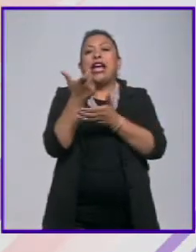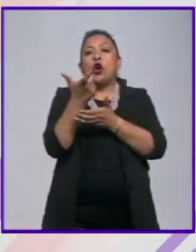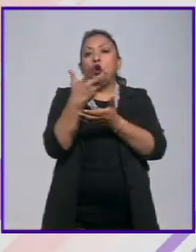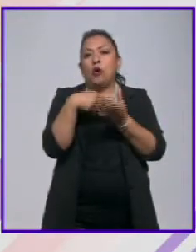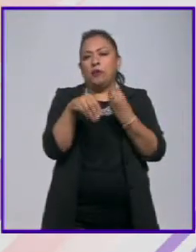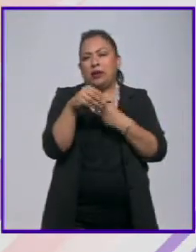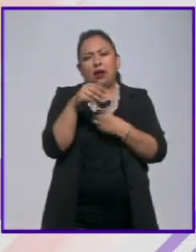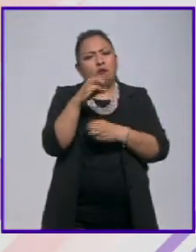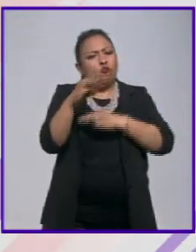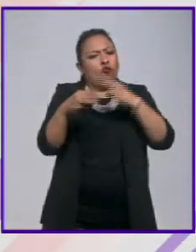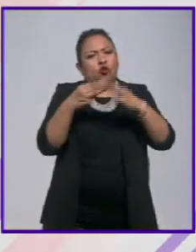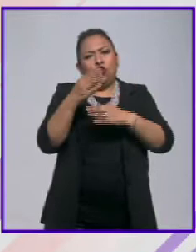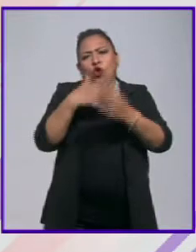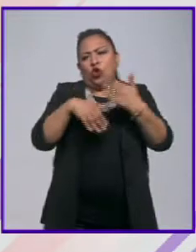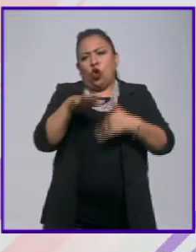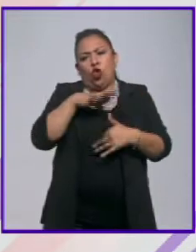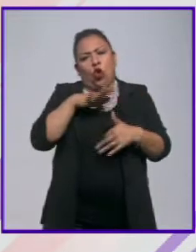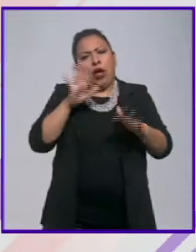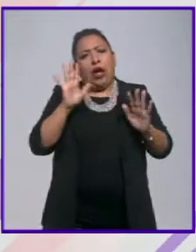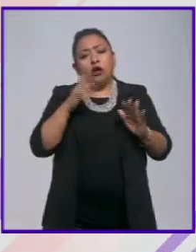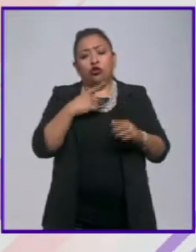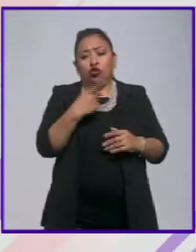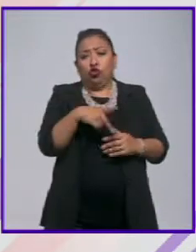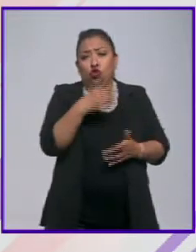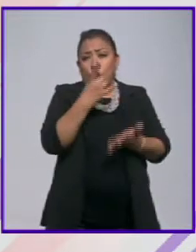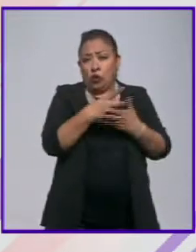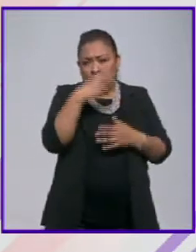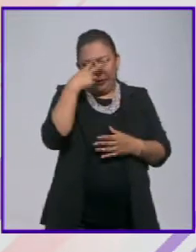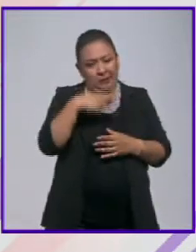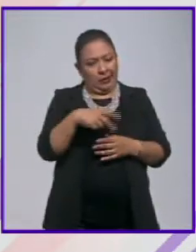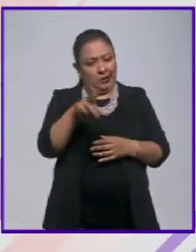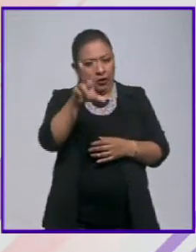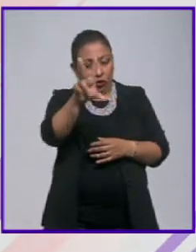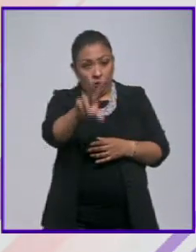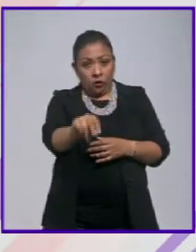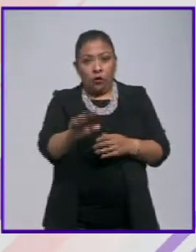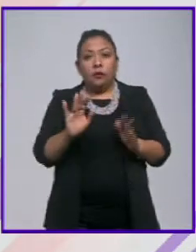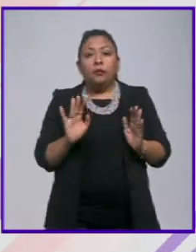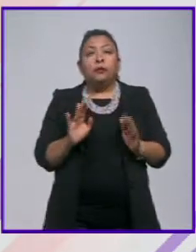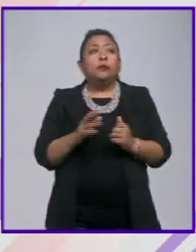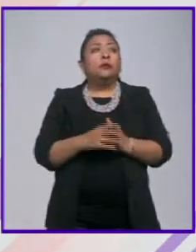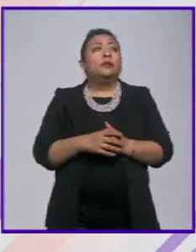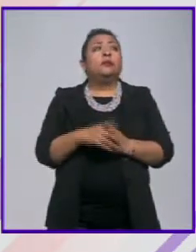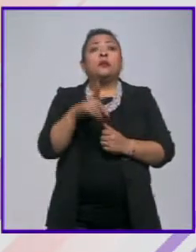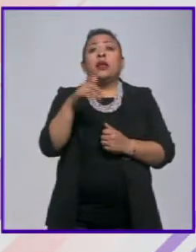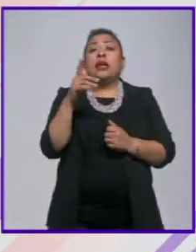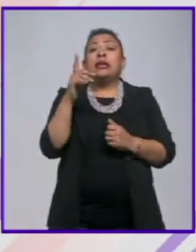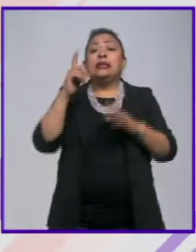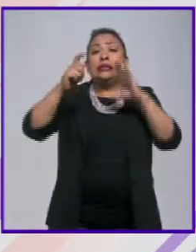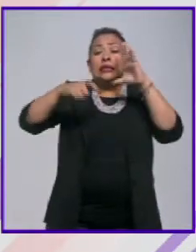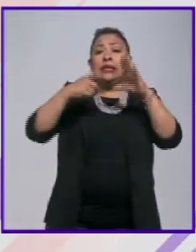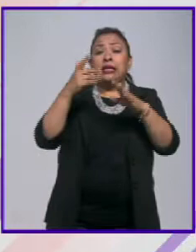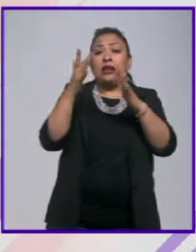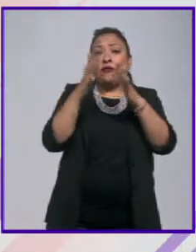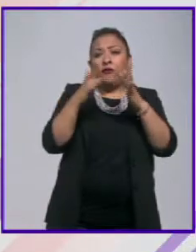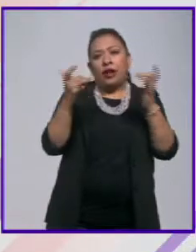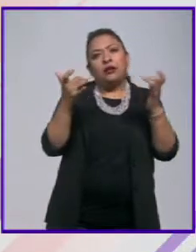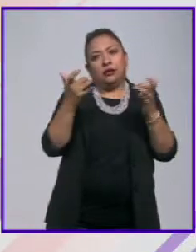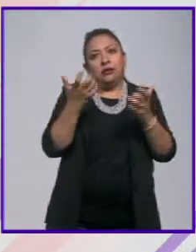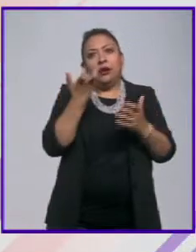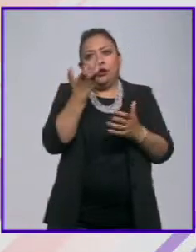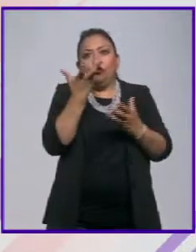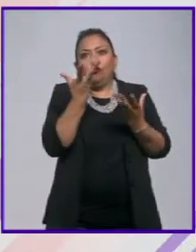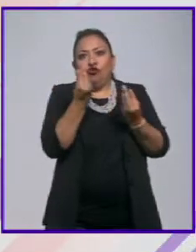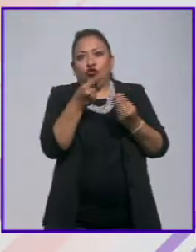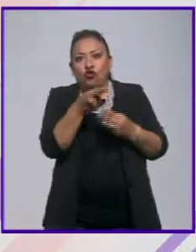existe en todo el mundo es decir no es algo privativo de México y no es el cine en Francia en gran medida tiene que ver con eso